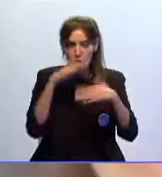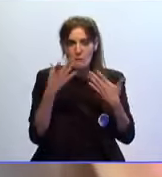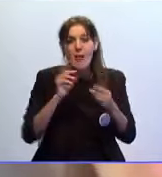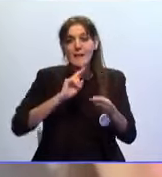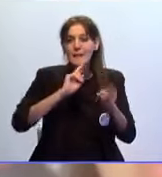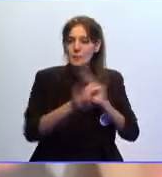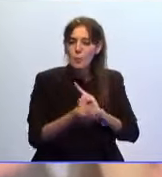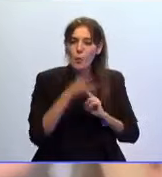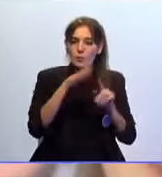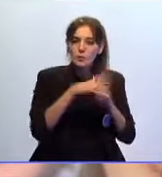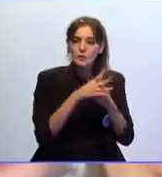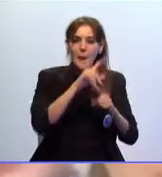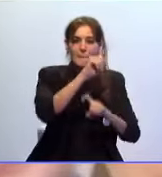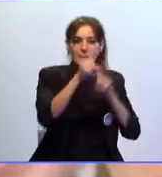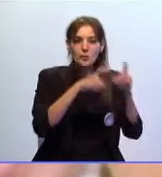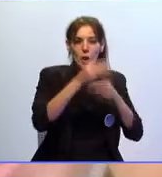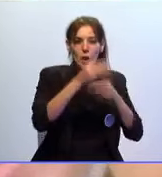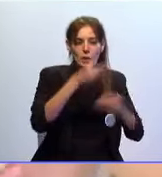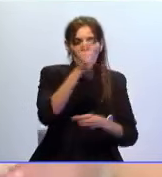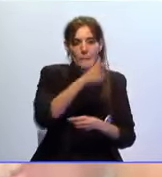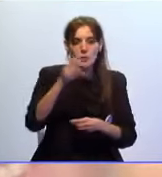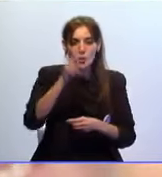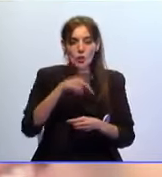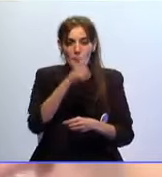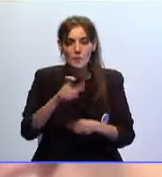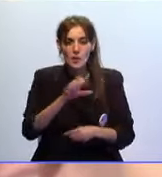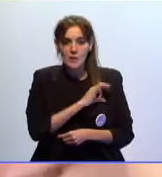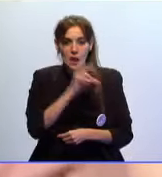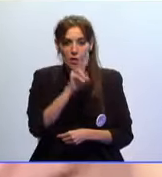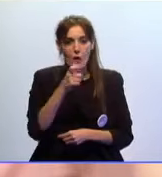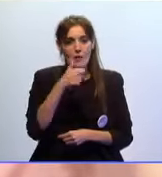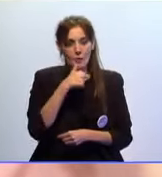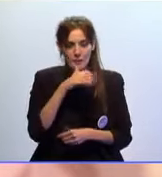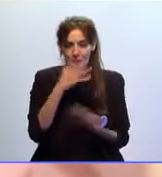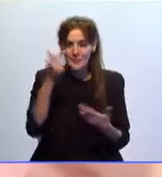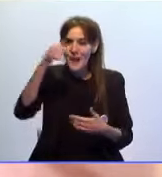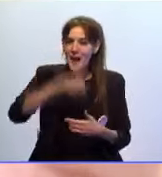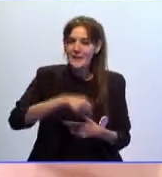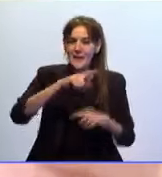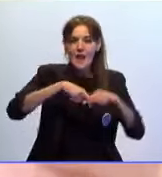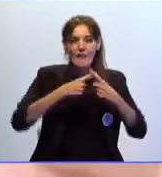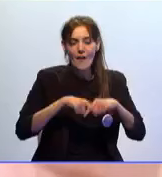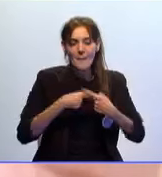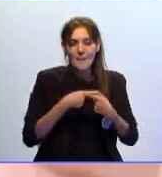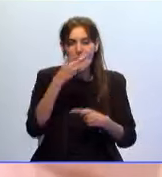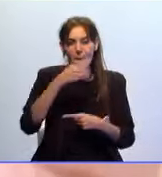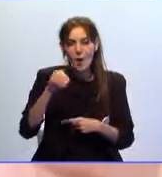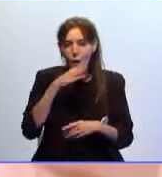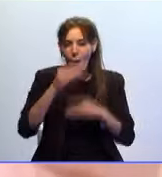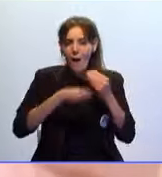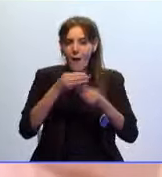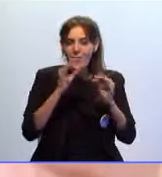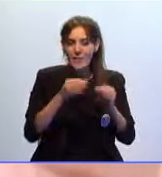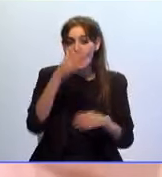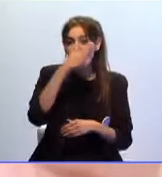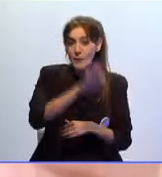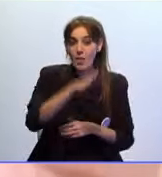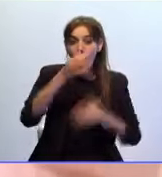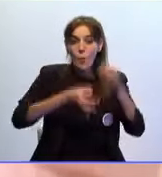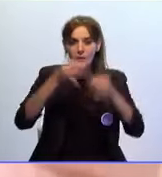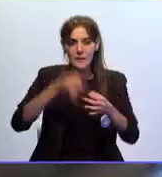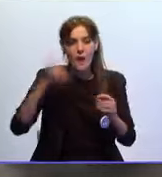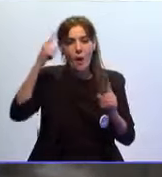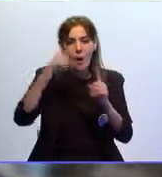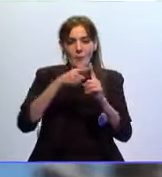respuesta a una pregunta realizada por los dos senadores ceutíes. Mientras tanto, la familia de la joven está preparando una demanda judicial para